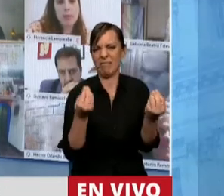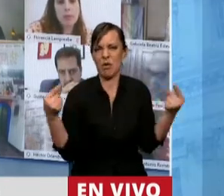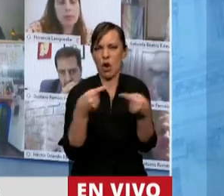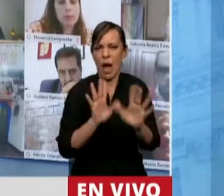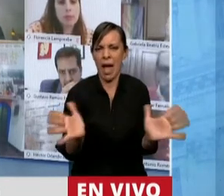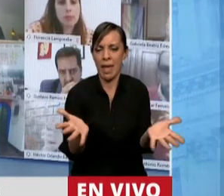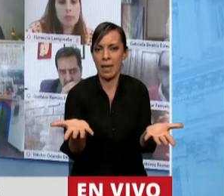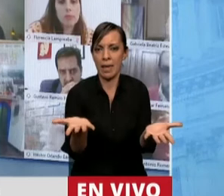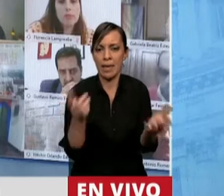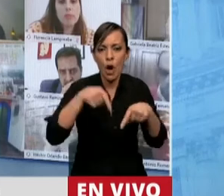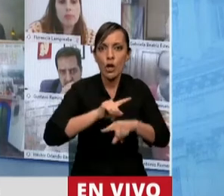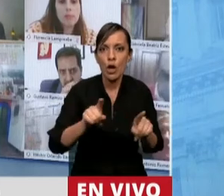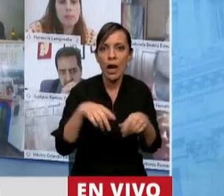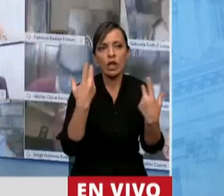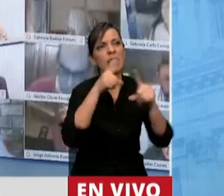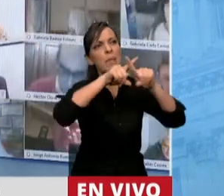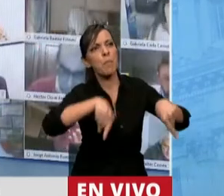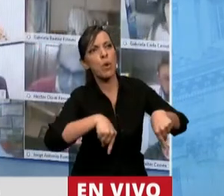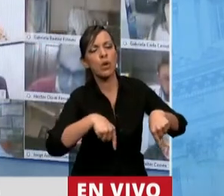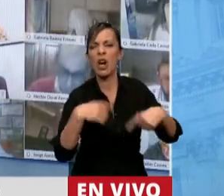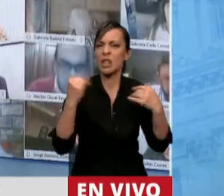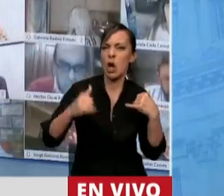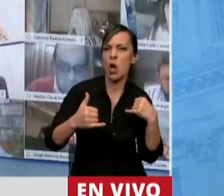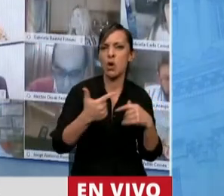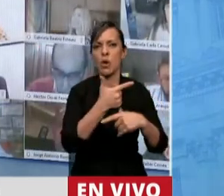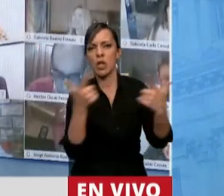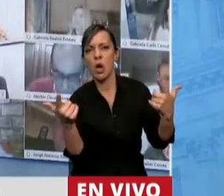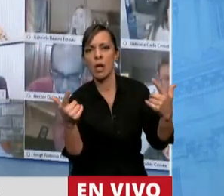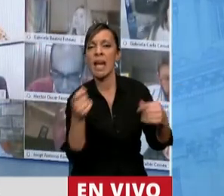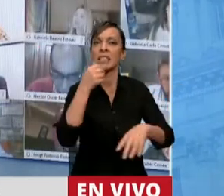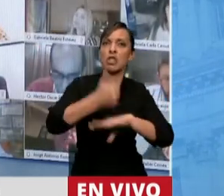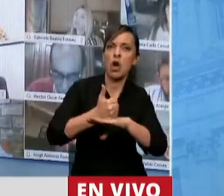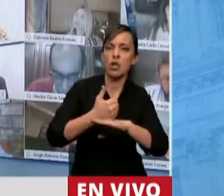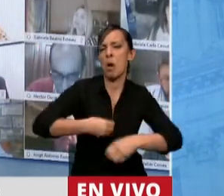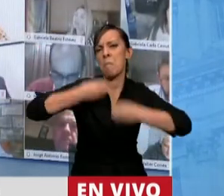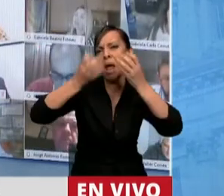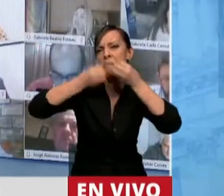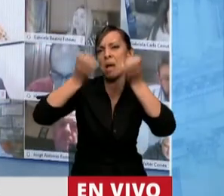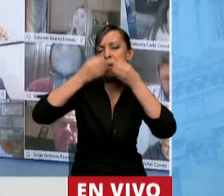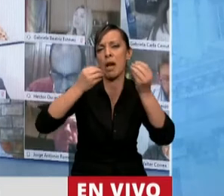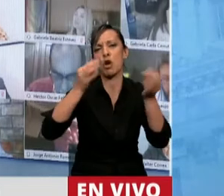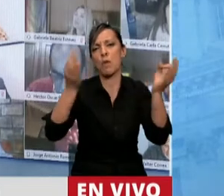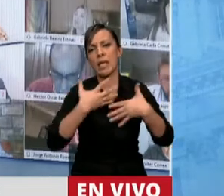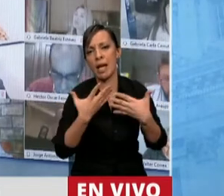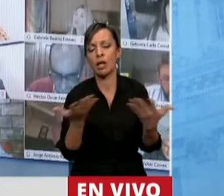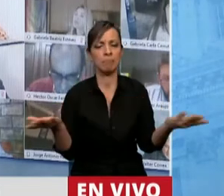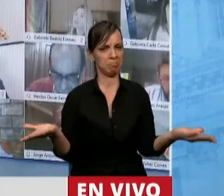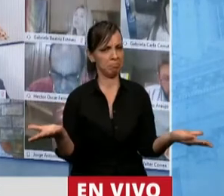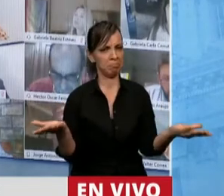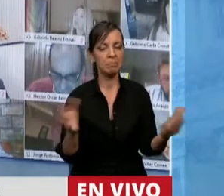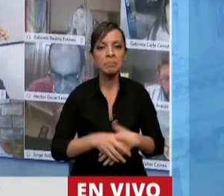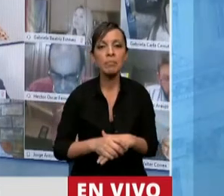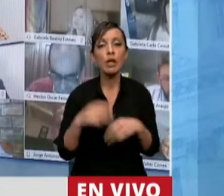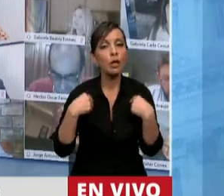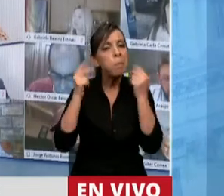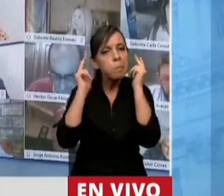No estoy, entonces, impugno la sesión y estoy, pero puedo hablar y decir toda la barbaridad que quiero decir. Y le decía, señor